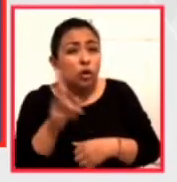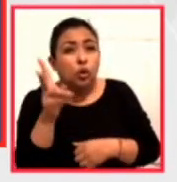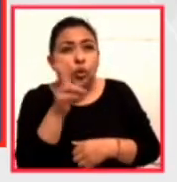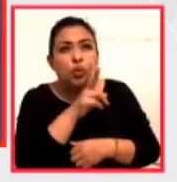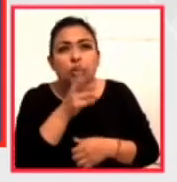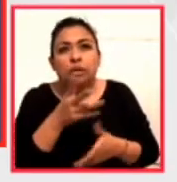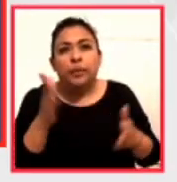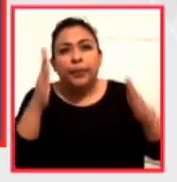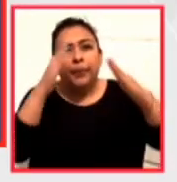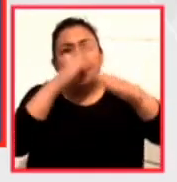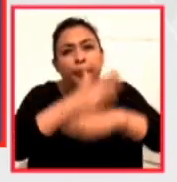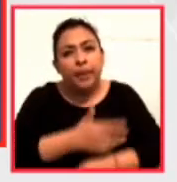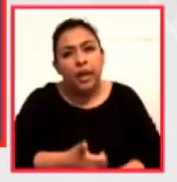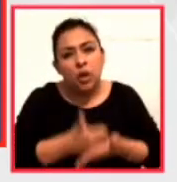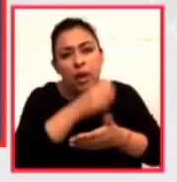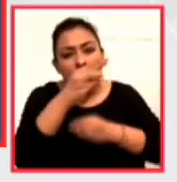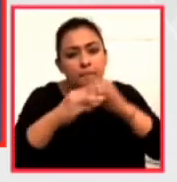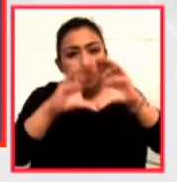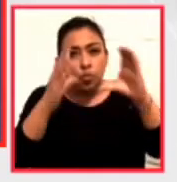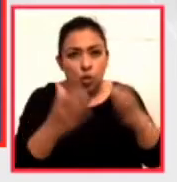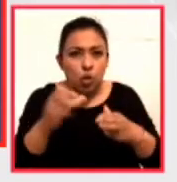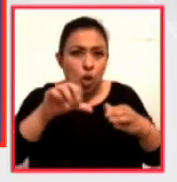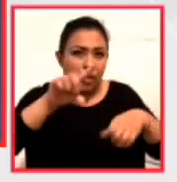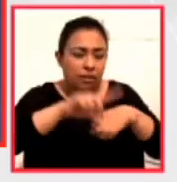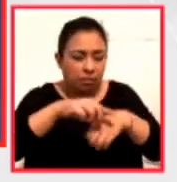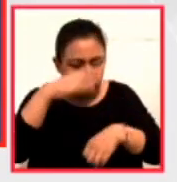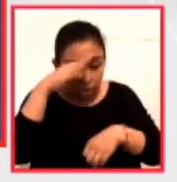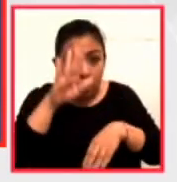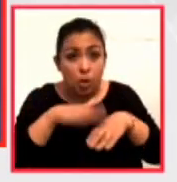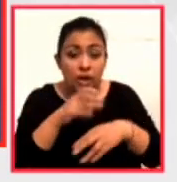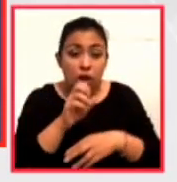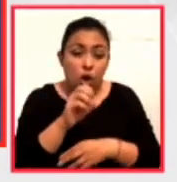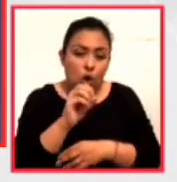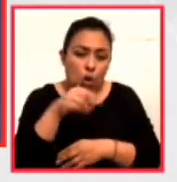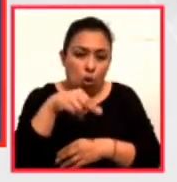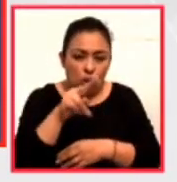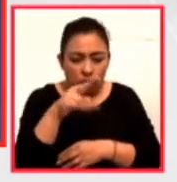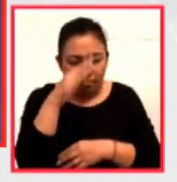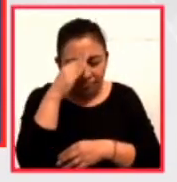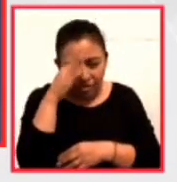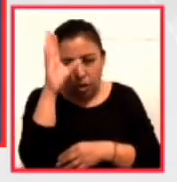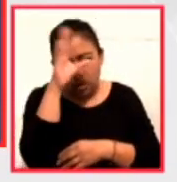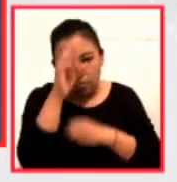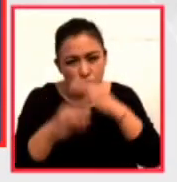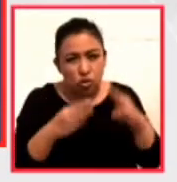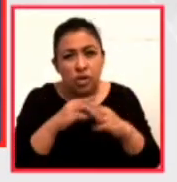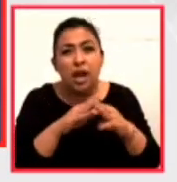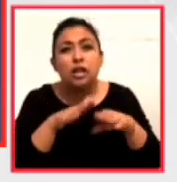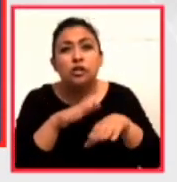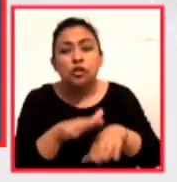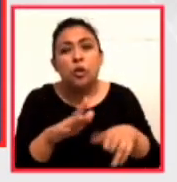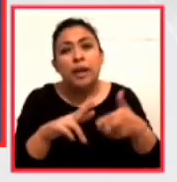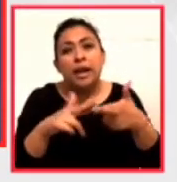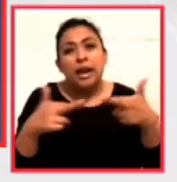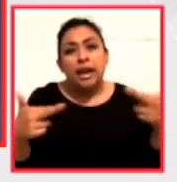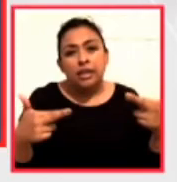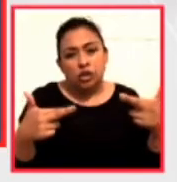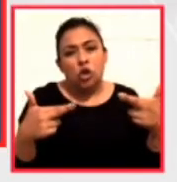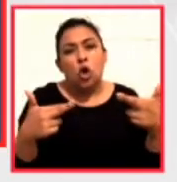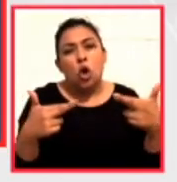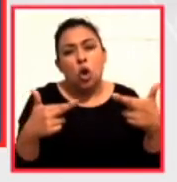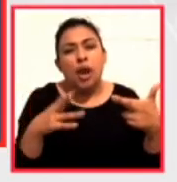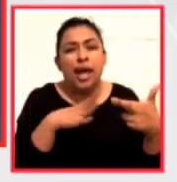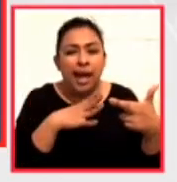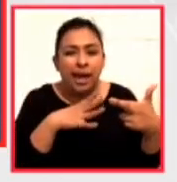un día para reflexionar y por eso las Naciones Unidas aceptaron las bases de la toma de conciencia mundial sobre la relación de interdependencia